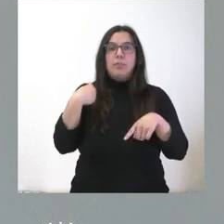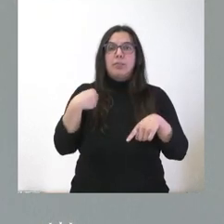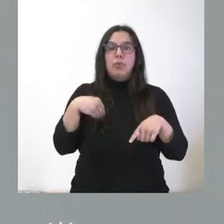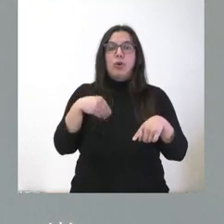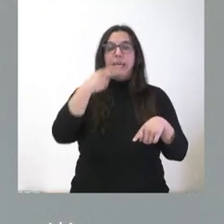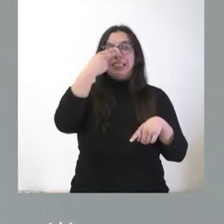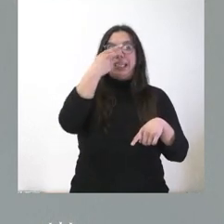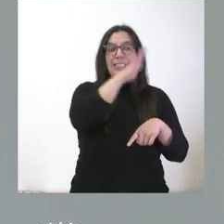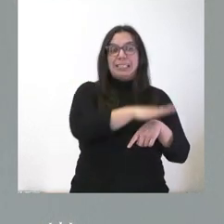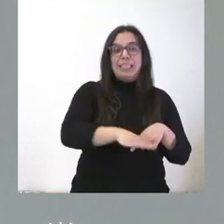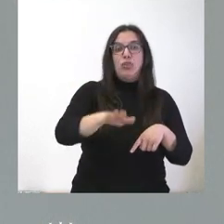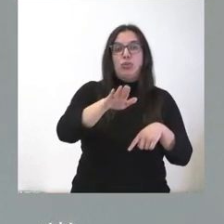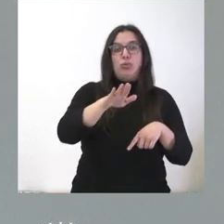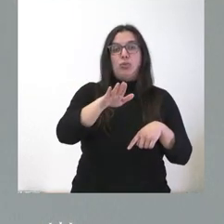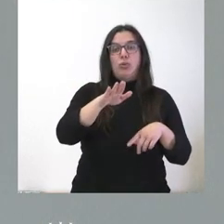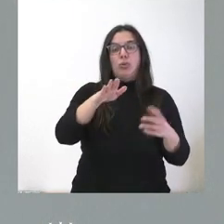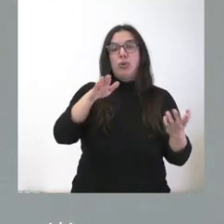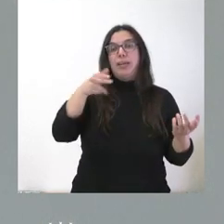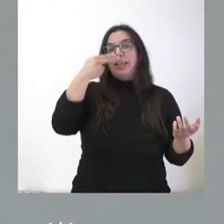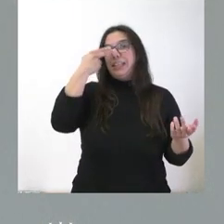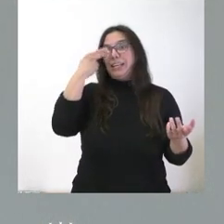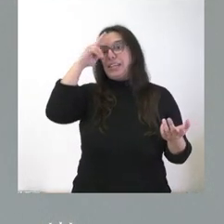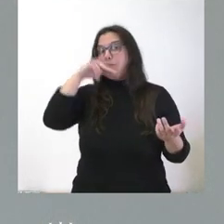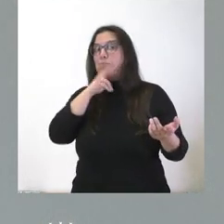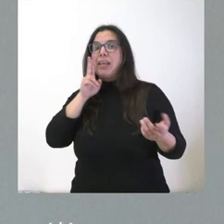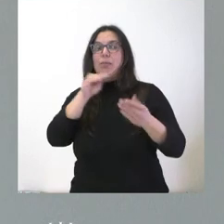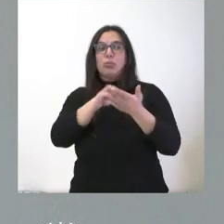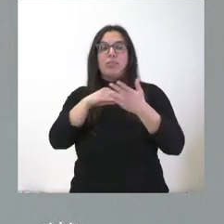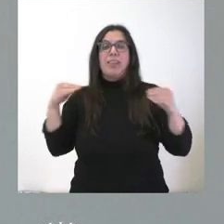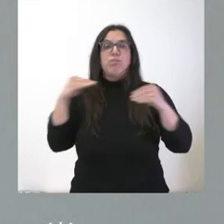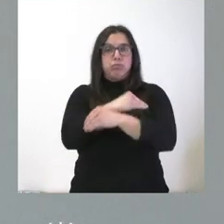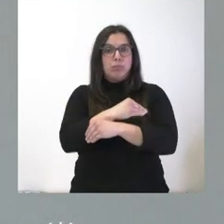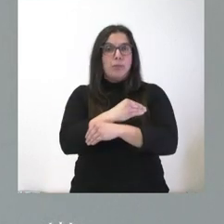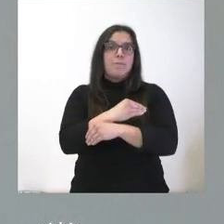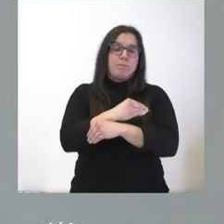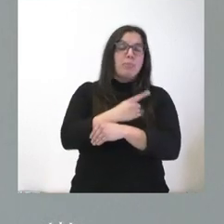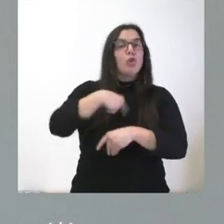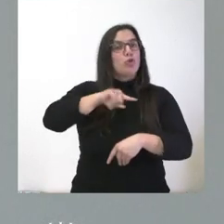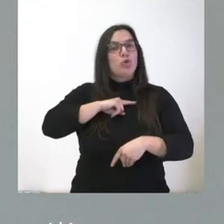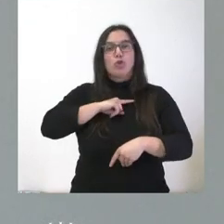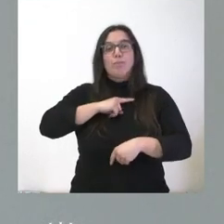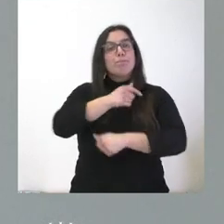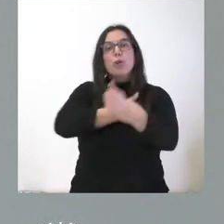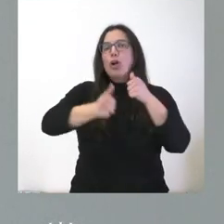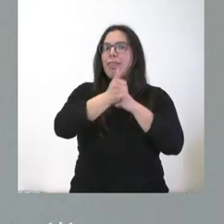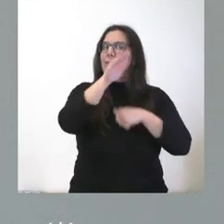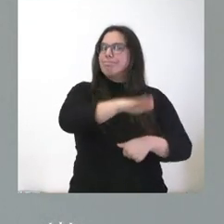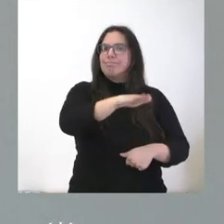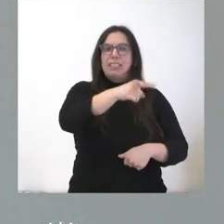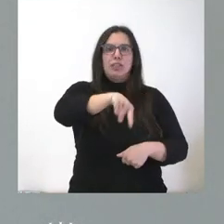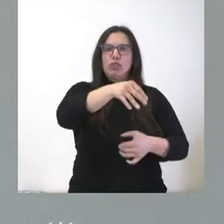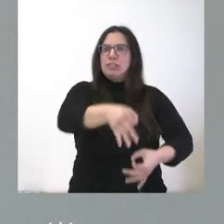el interés del menor o el interés de los padres. Y nosotros siempre actuamos en el interés del menor.